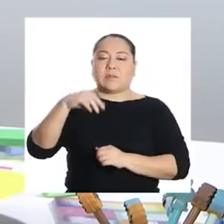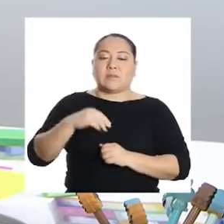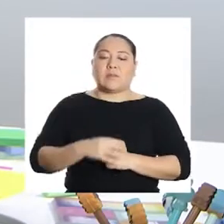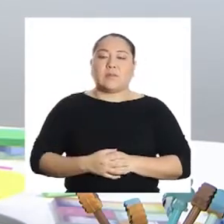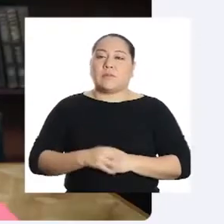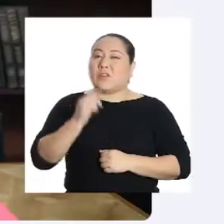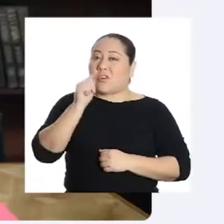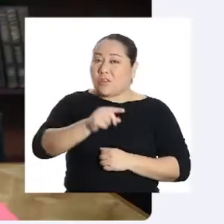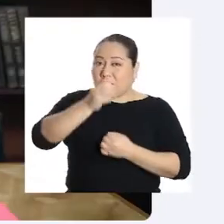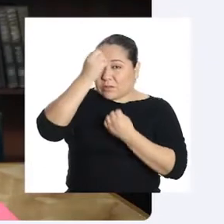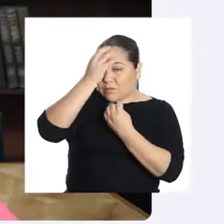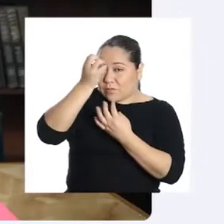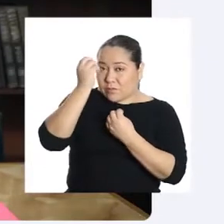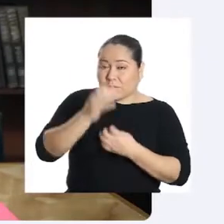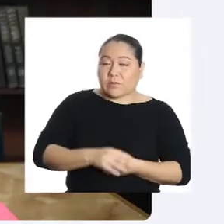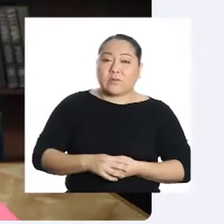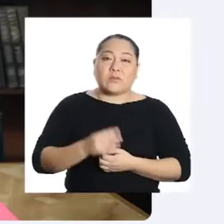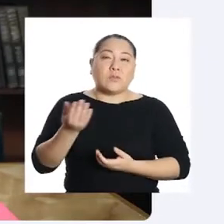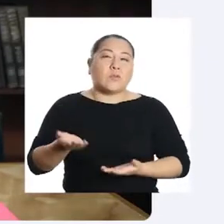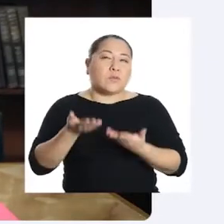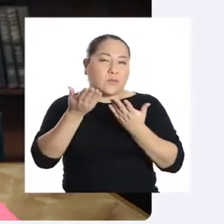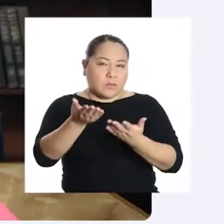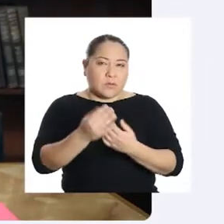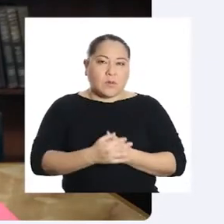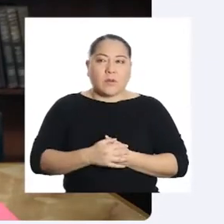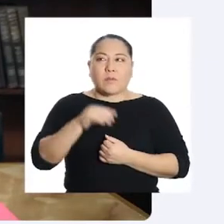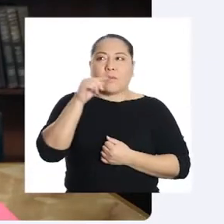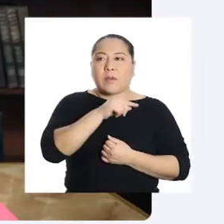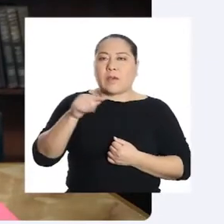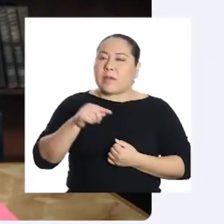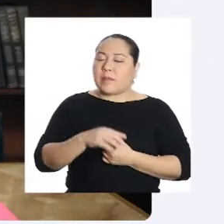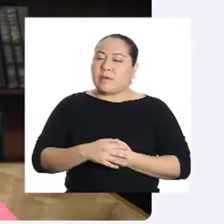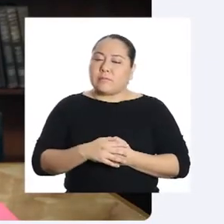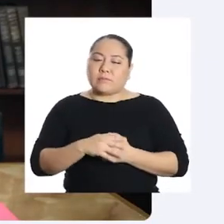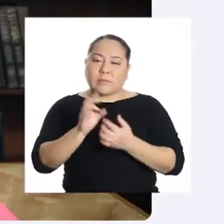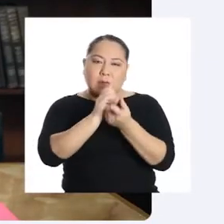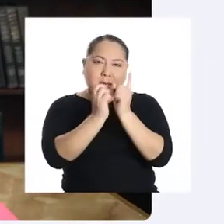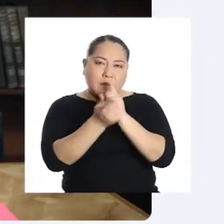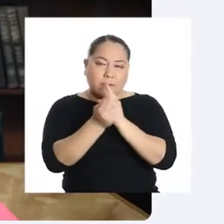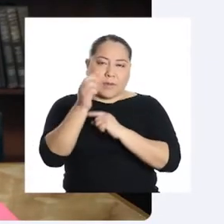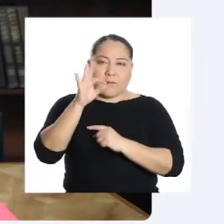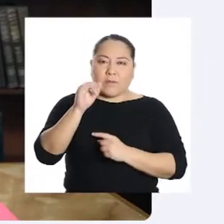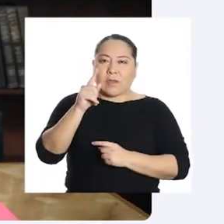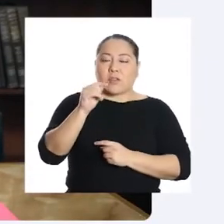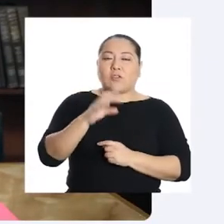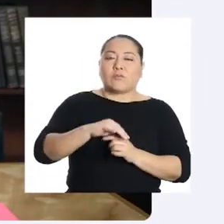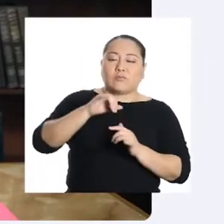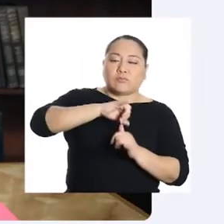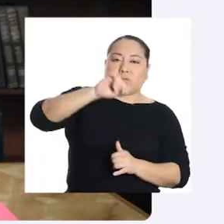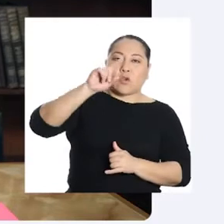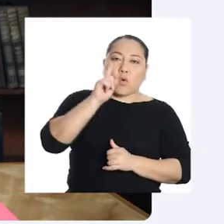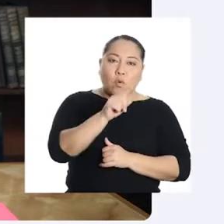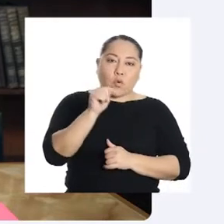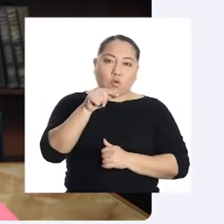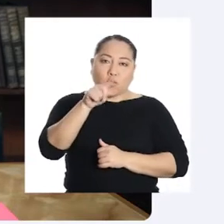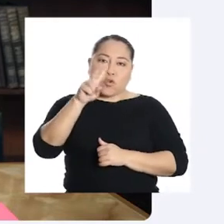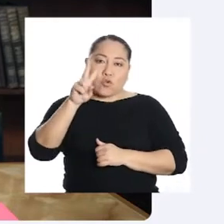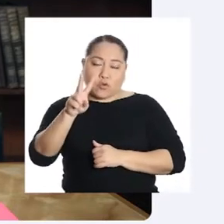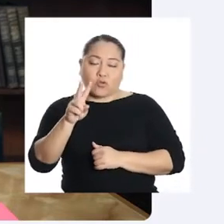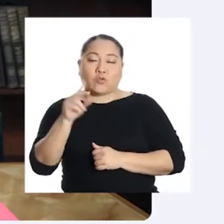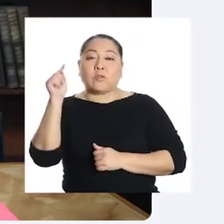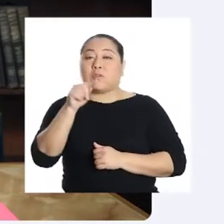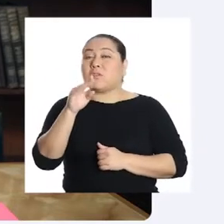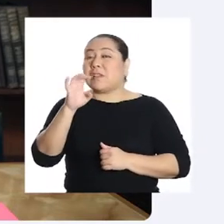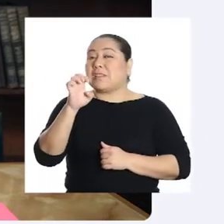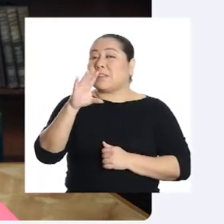Con los datos, te propongo que, para modelar el filtrador, usemos una escala de 1 a 2.